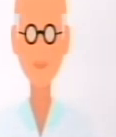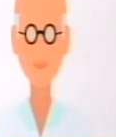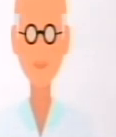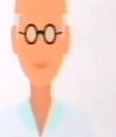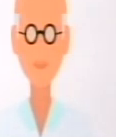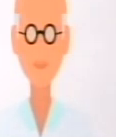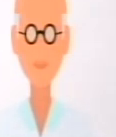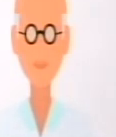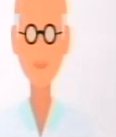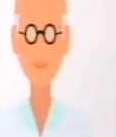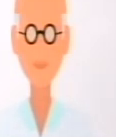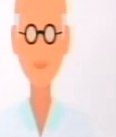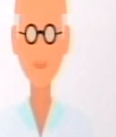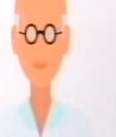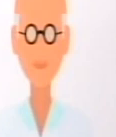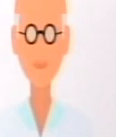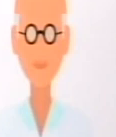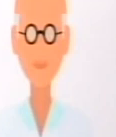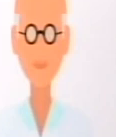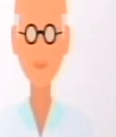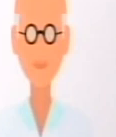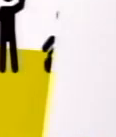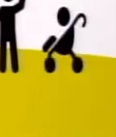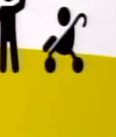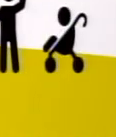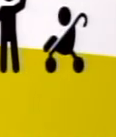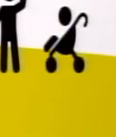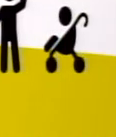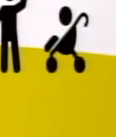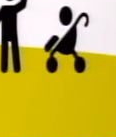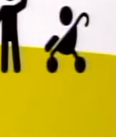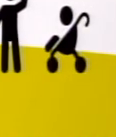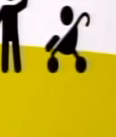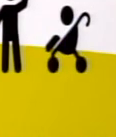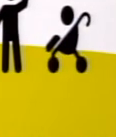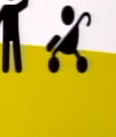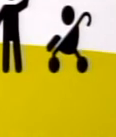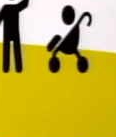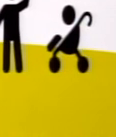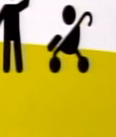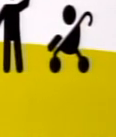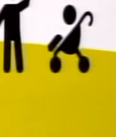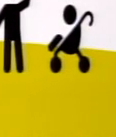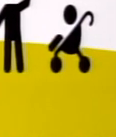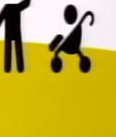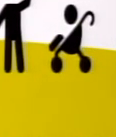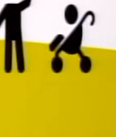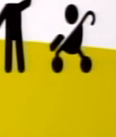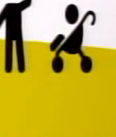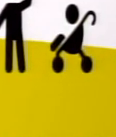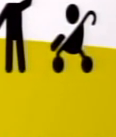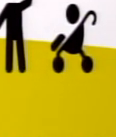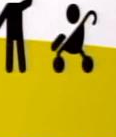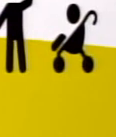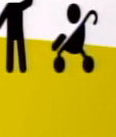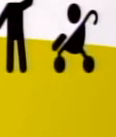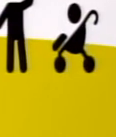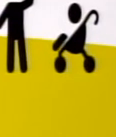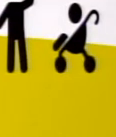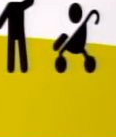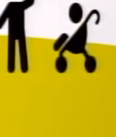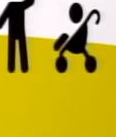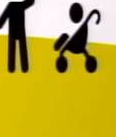rapidez debido a la vasta experiencia en esta área farmacológica. Estar vacunado es también un acto de